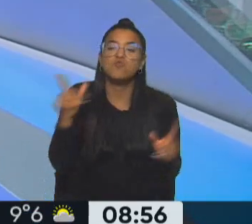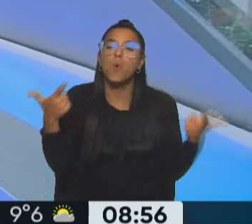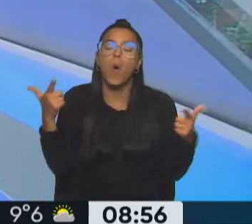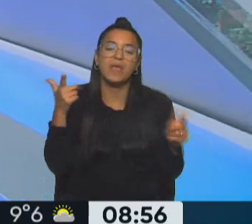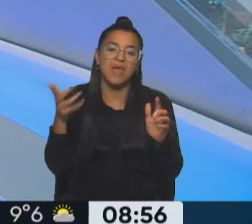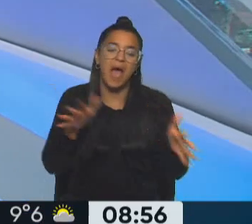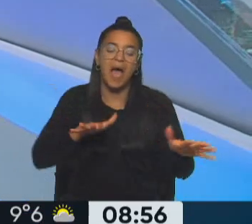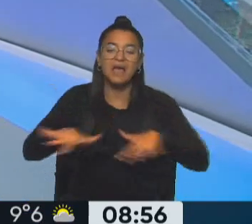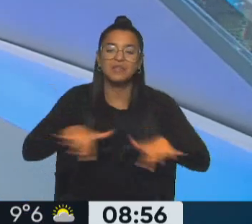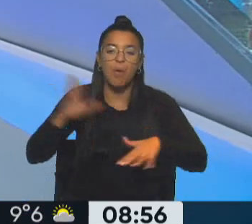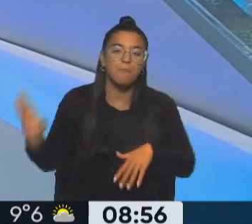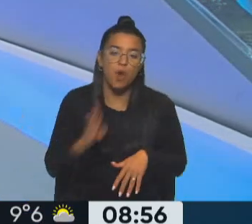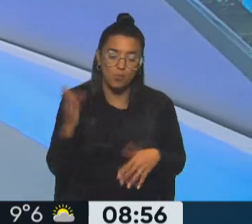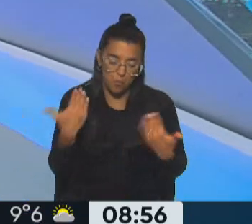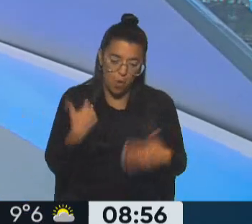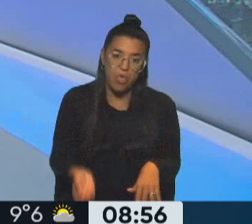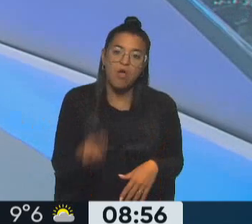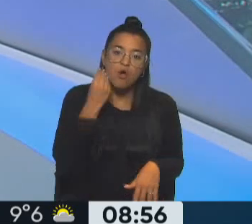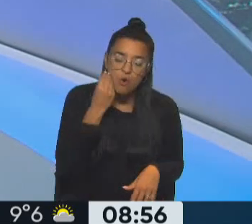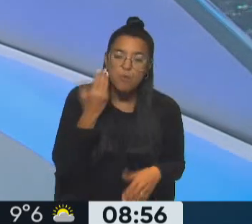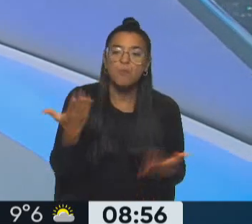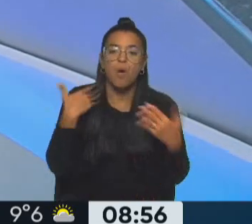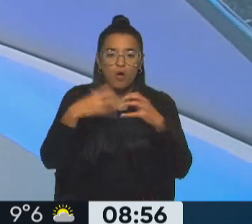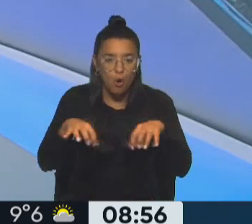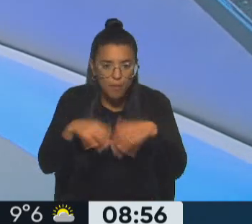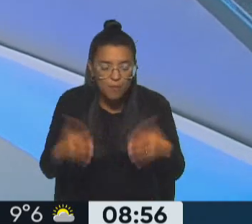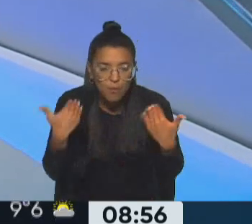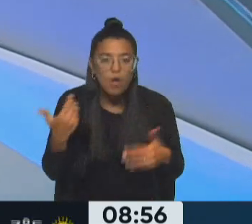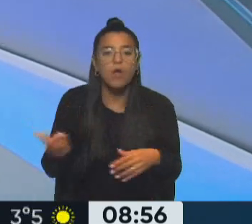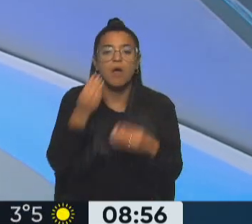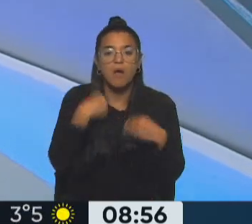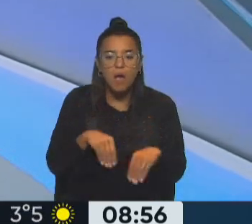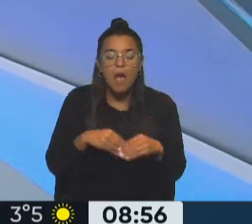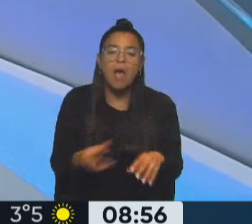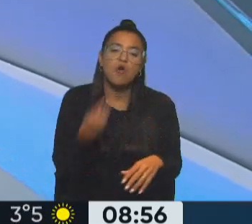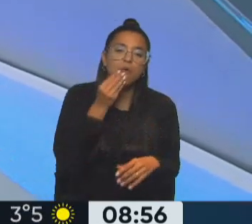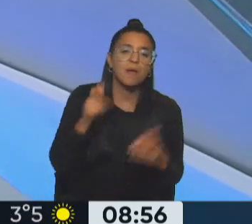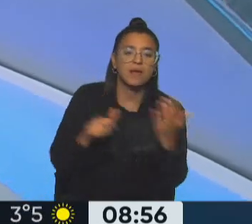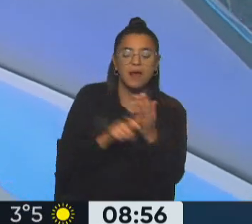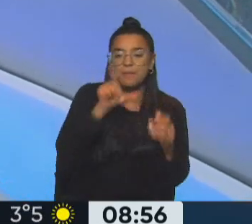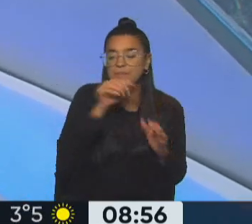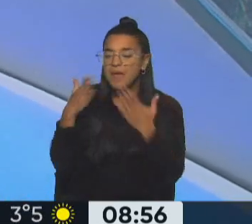actividad productiva. Se pueden comer huevos, se puede consumir carne aviar perfectamente. Gracias Patricia.